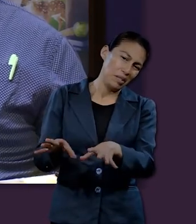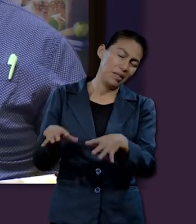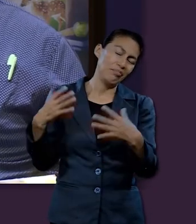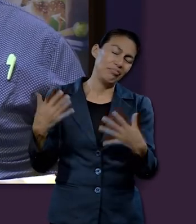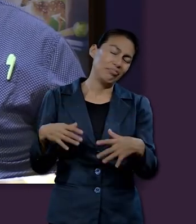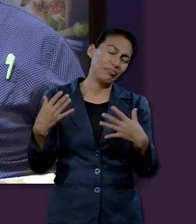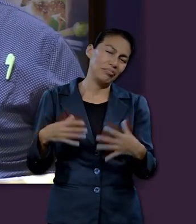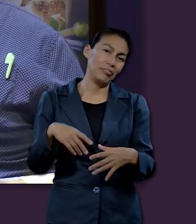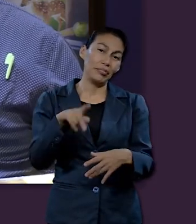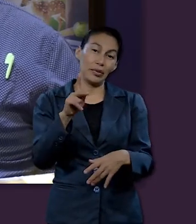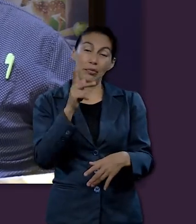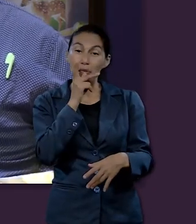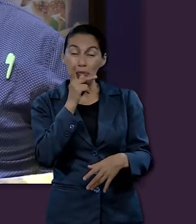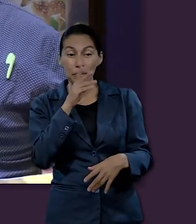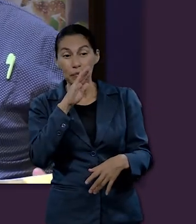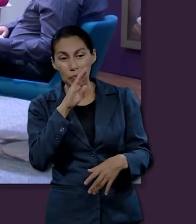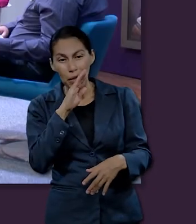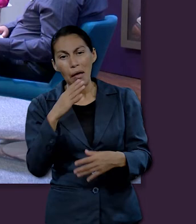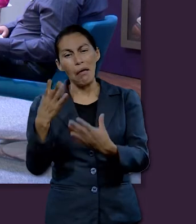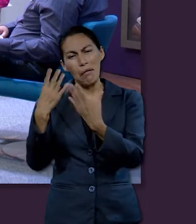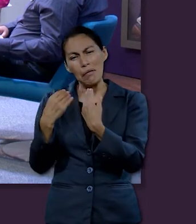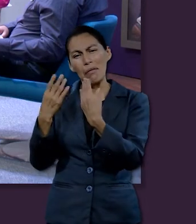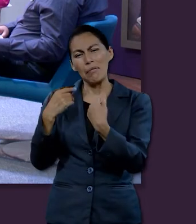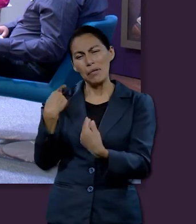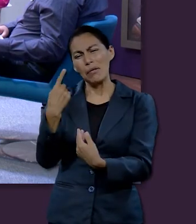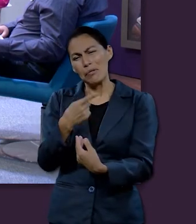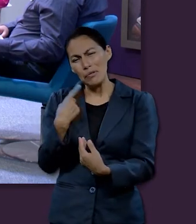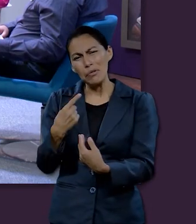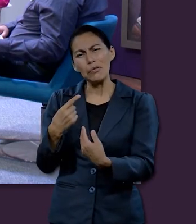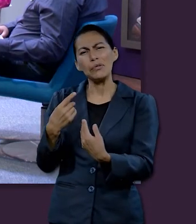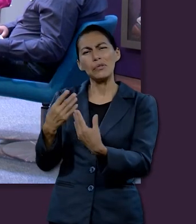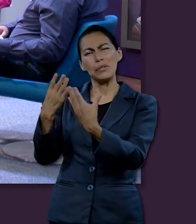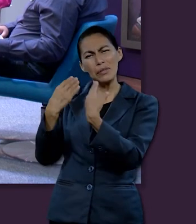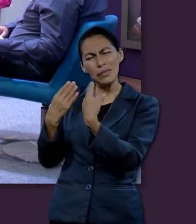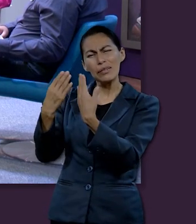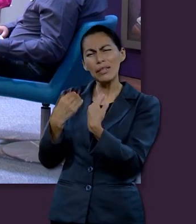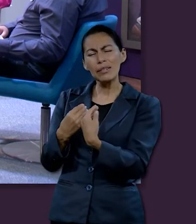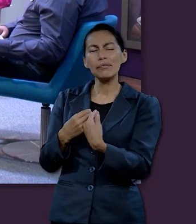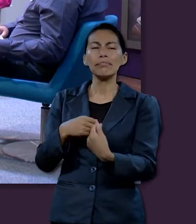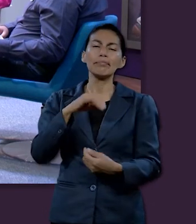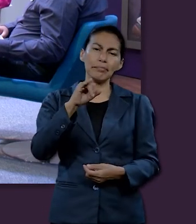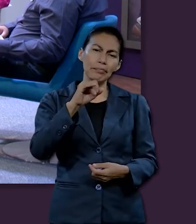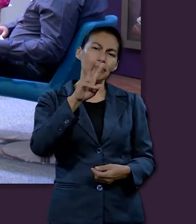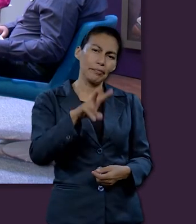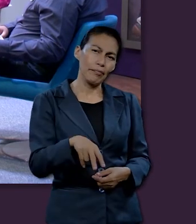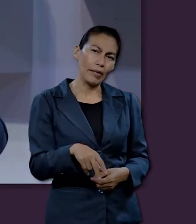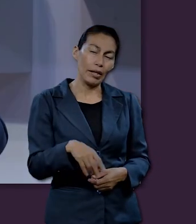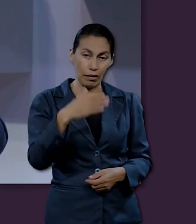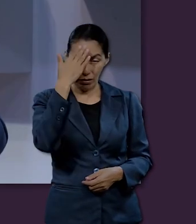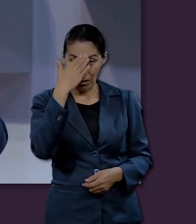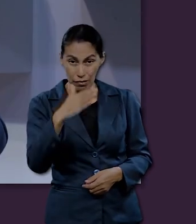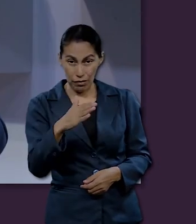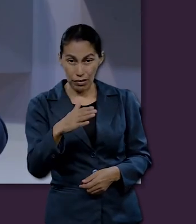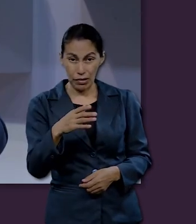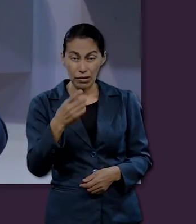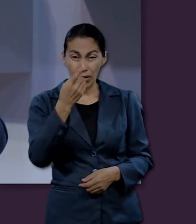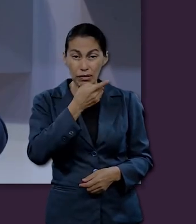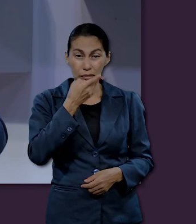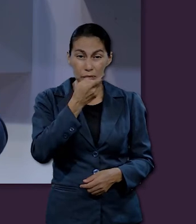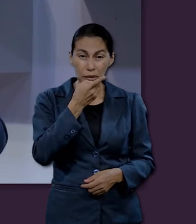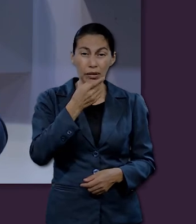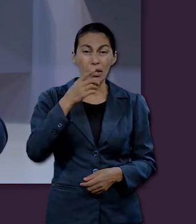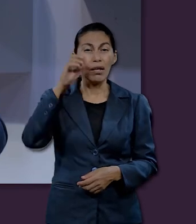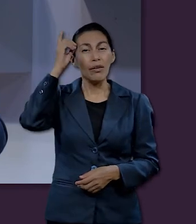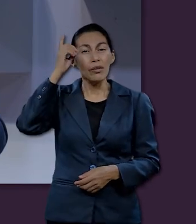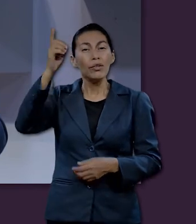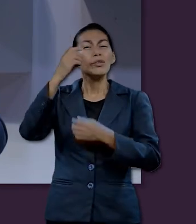formarnos. Así es. Sí, efectivamente. Saben que la disciplina es entender cómo Dios nos educa en la